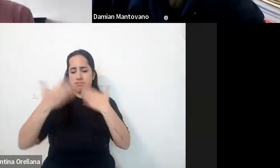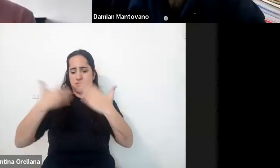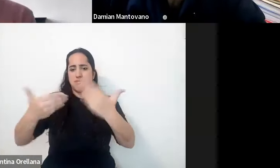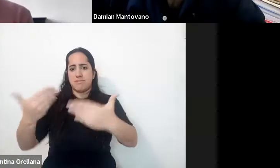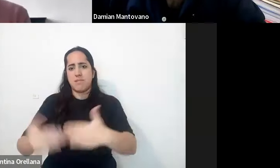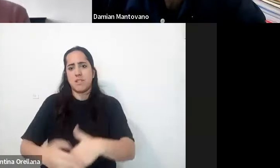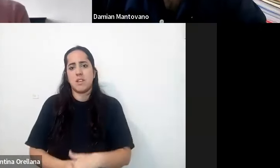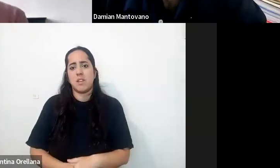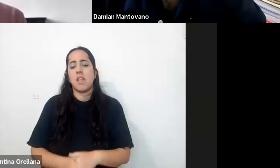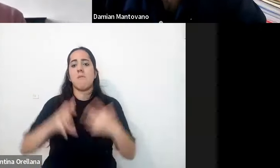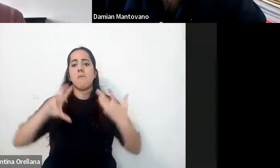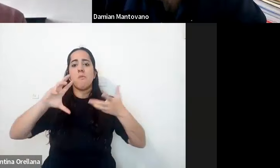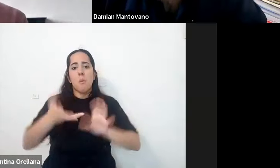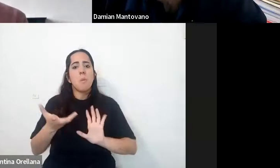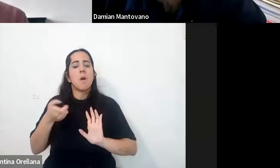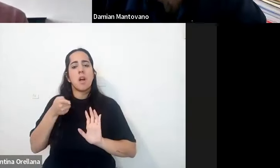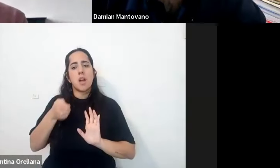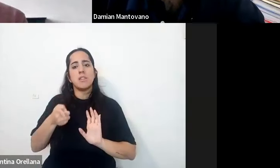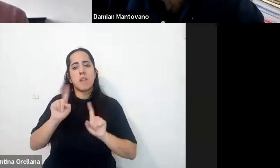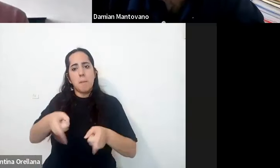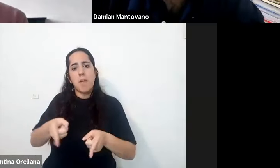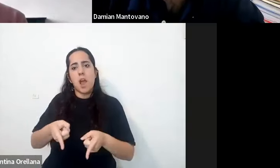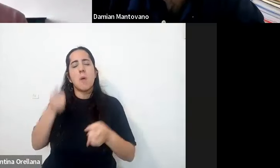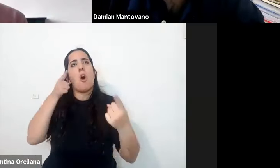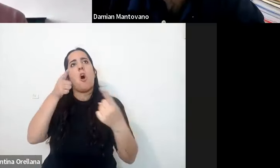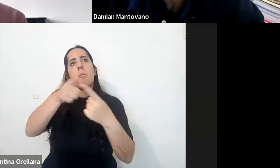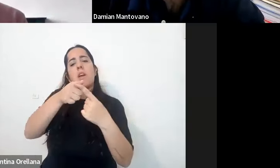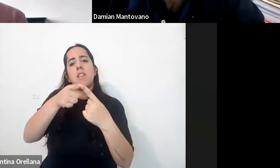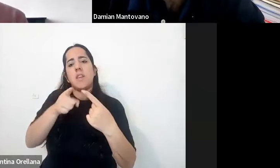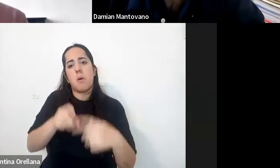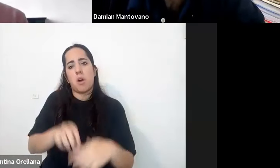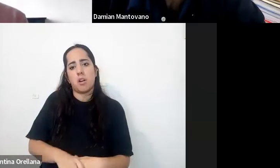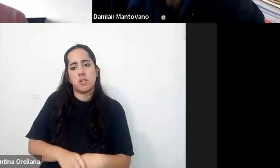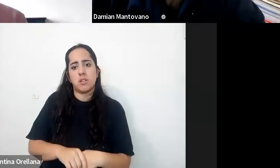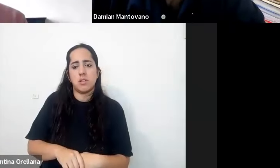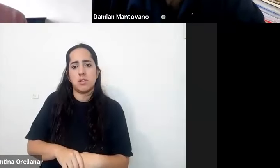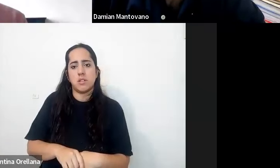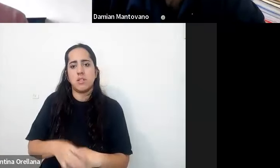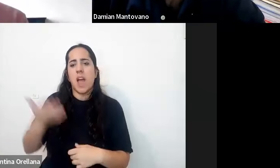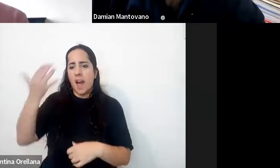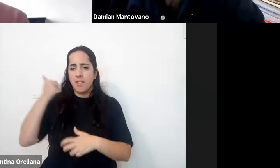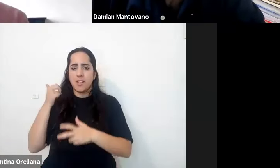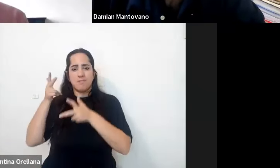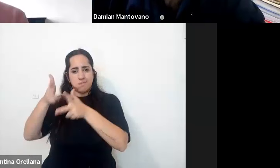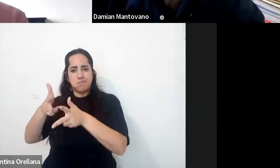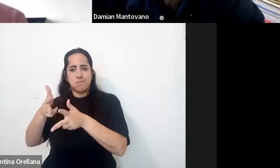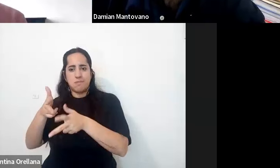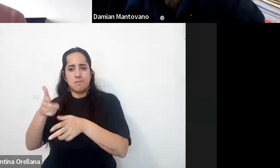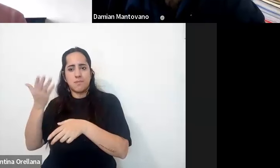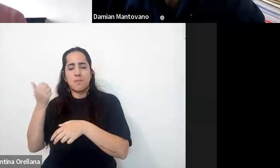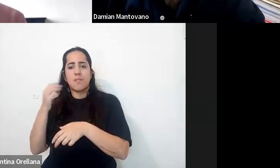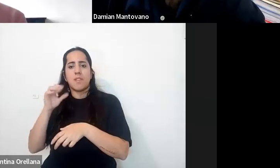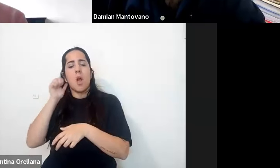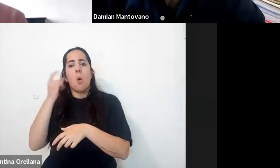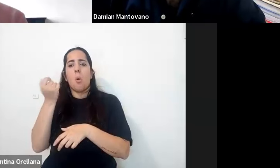dentro de la modalidad también tenemos el desafío algo había adelantado quizás recién Guadalupe